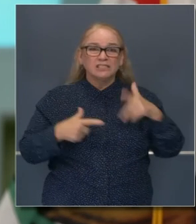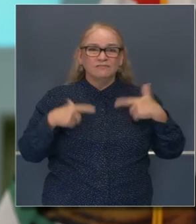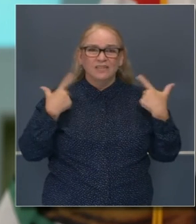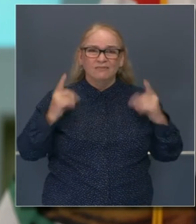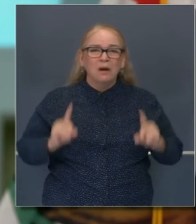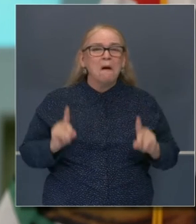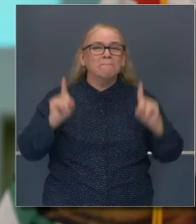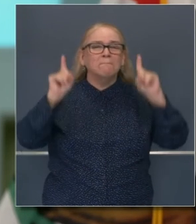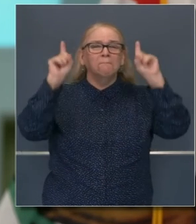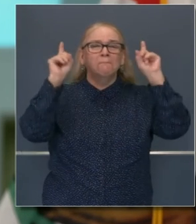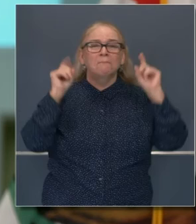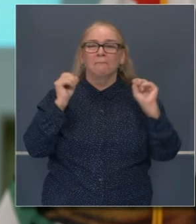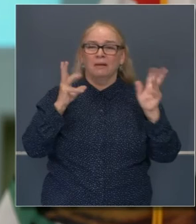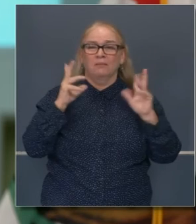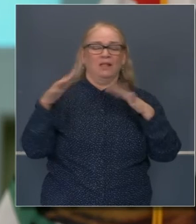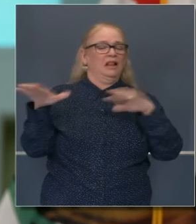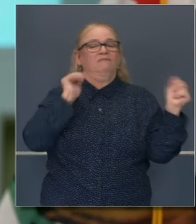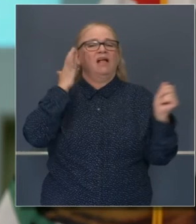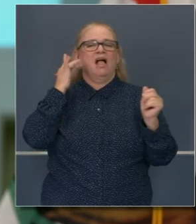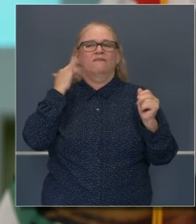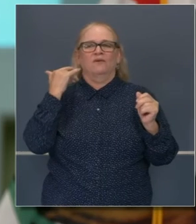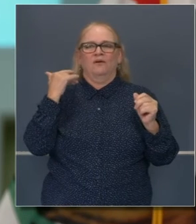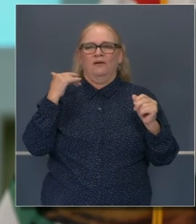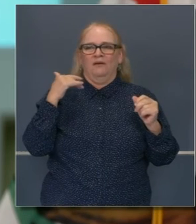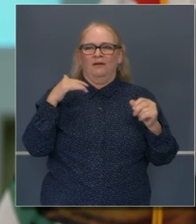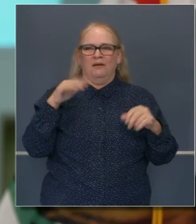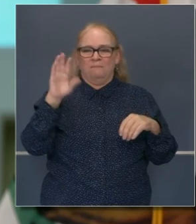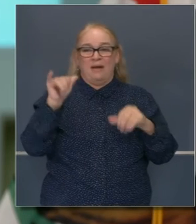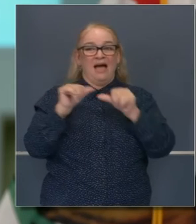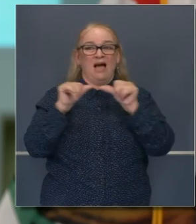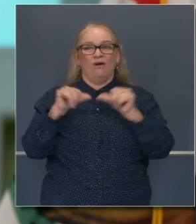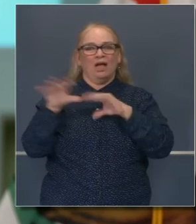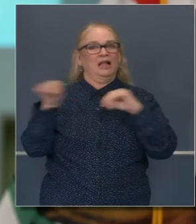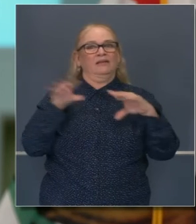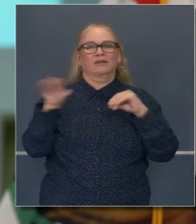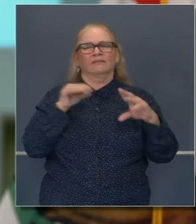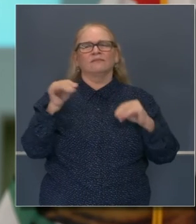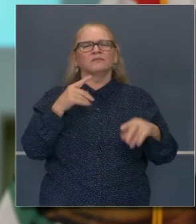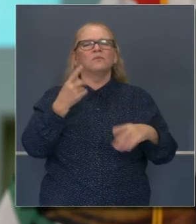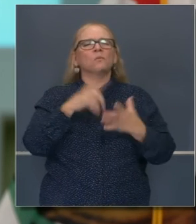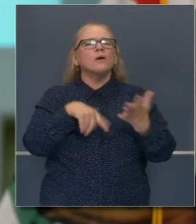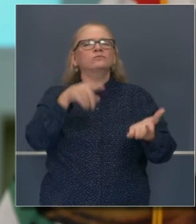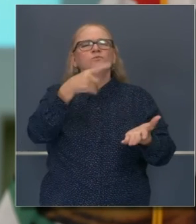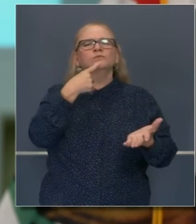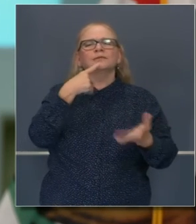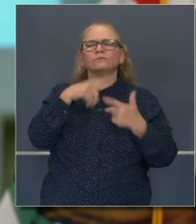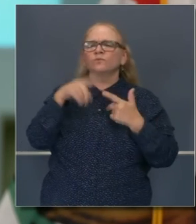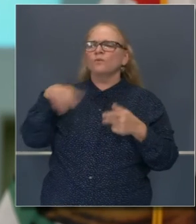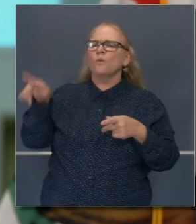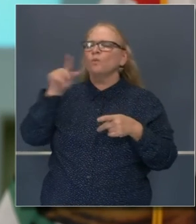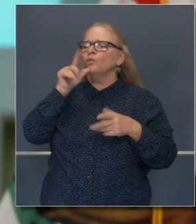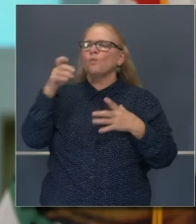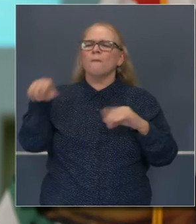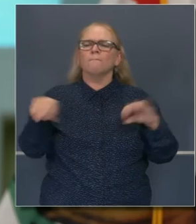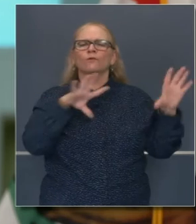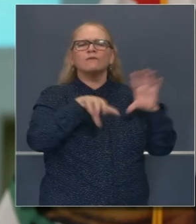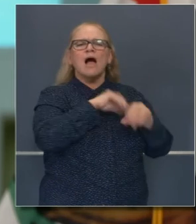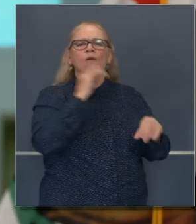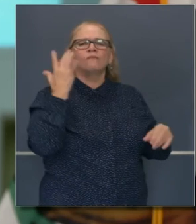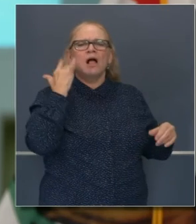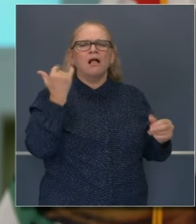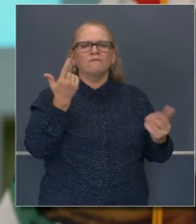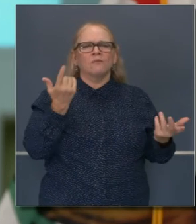vivir aquí. La gente, sobre todo, que vive en las zonas de la bahía. ¿Por qué la gente renuncia a California?